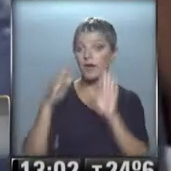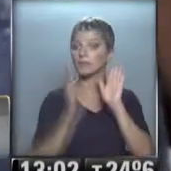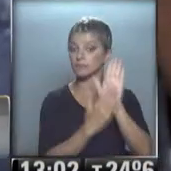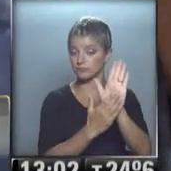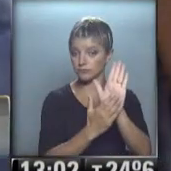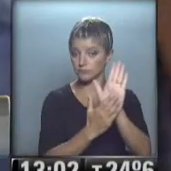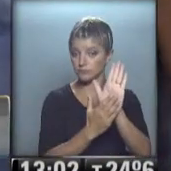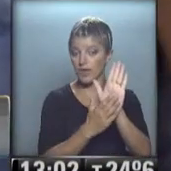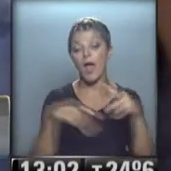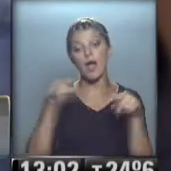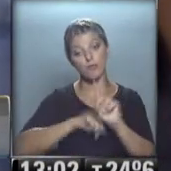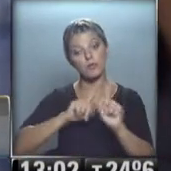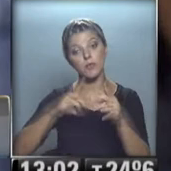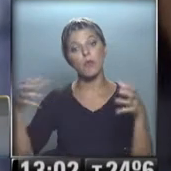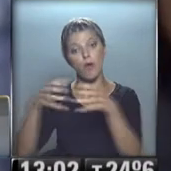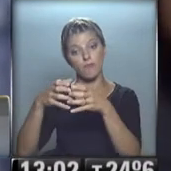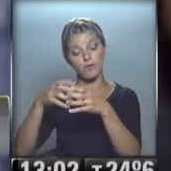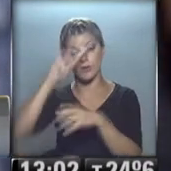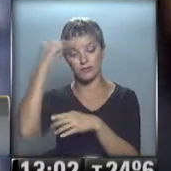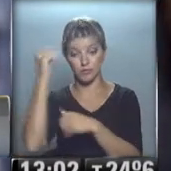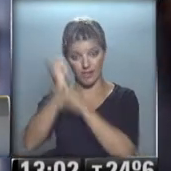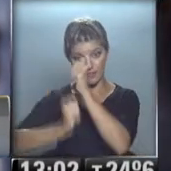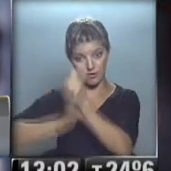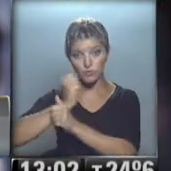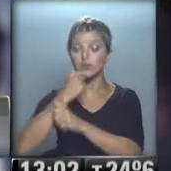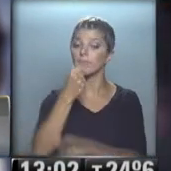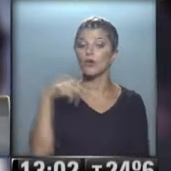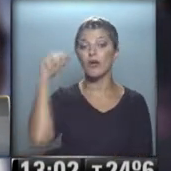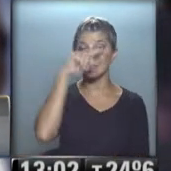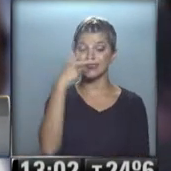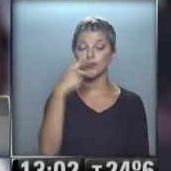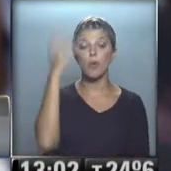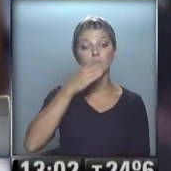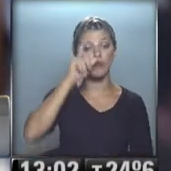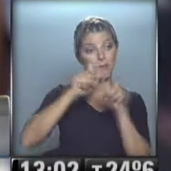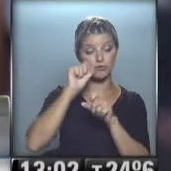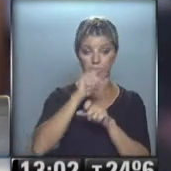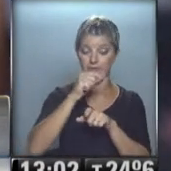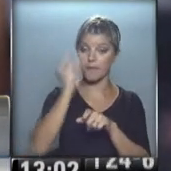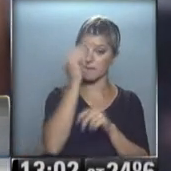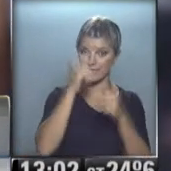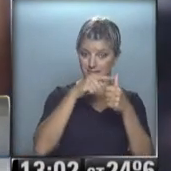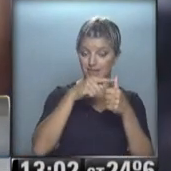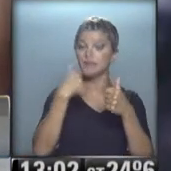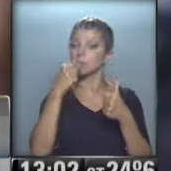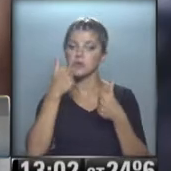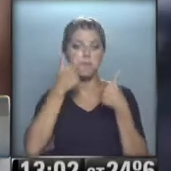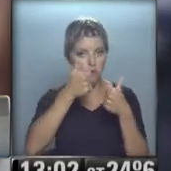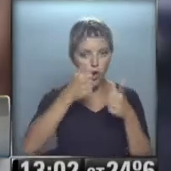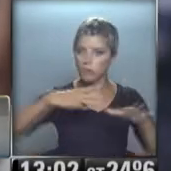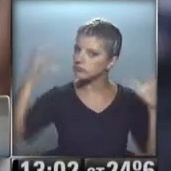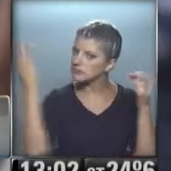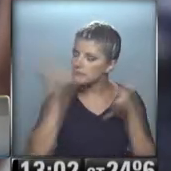Confederación Nacional de la Industria señaló que el 72% de los brasileños califica de excelente o bueno el gobierno de